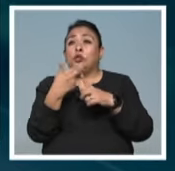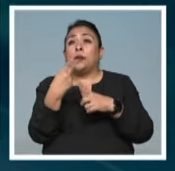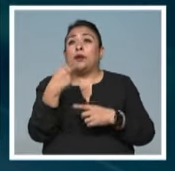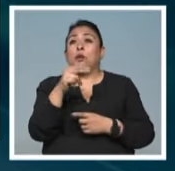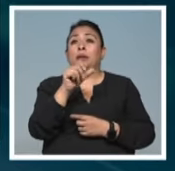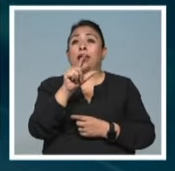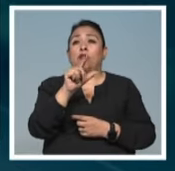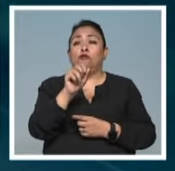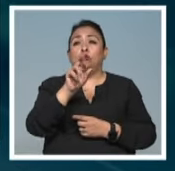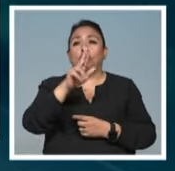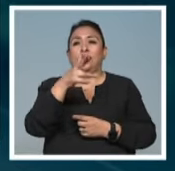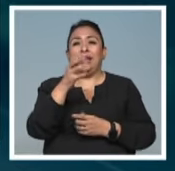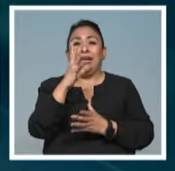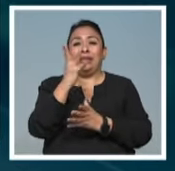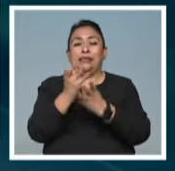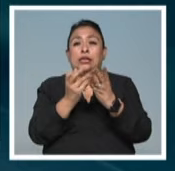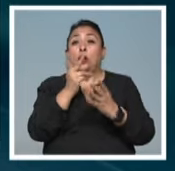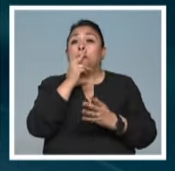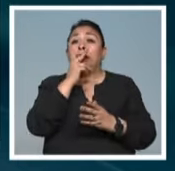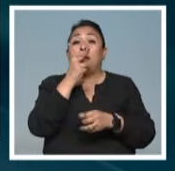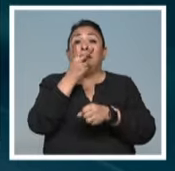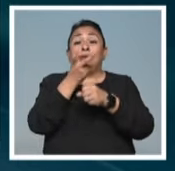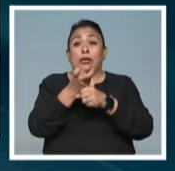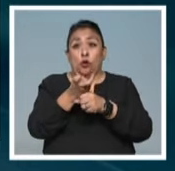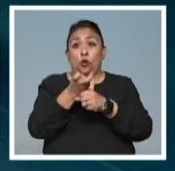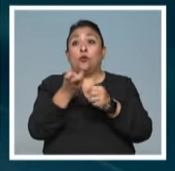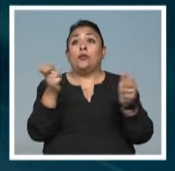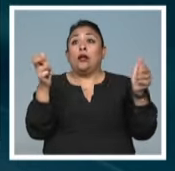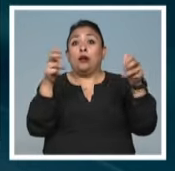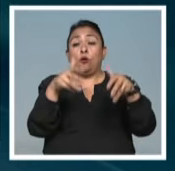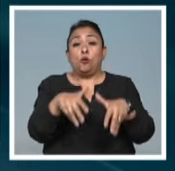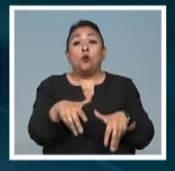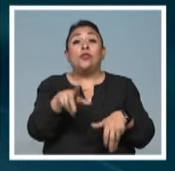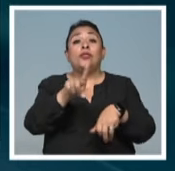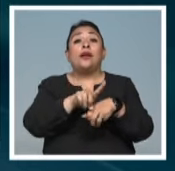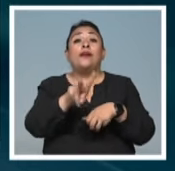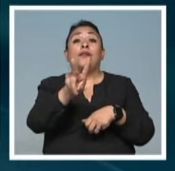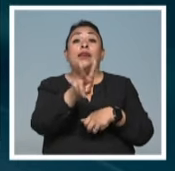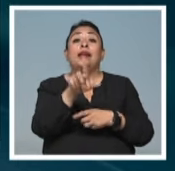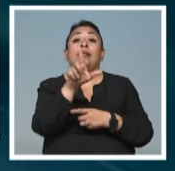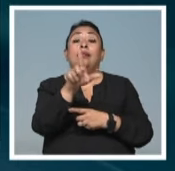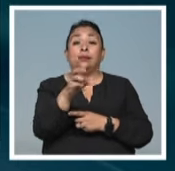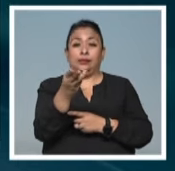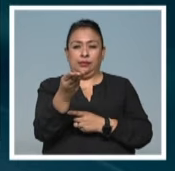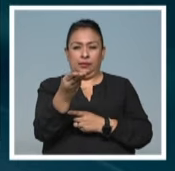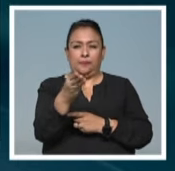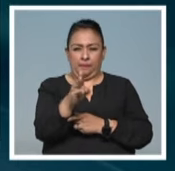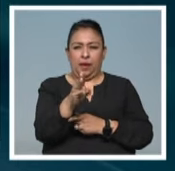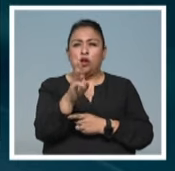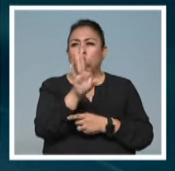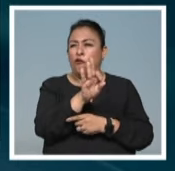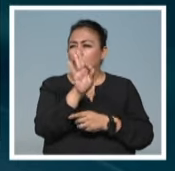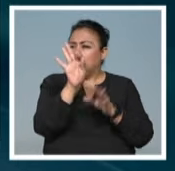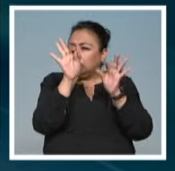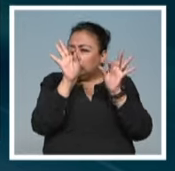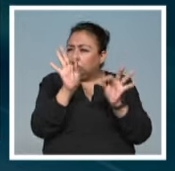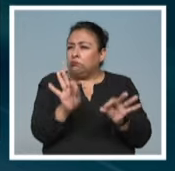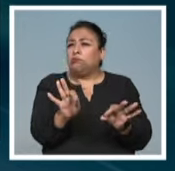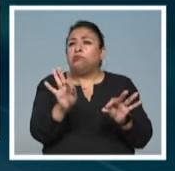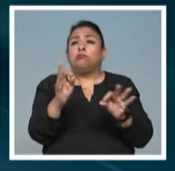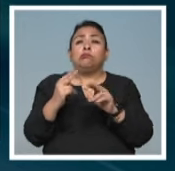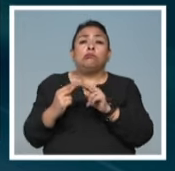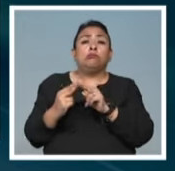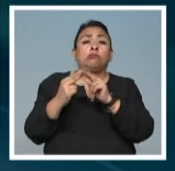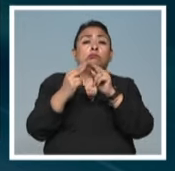el exilio y la palabra. La segunda sesión del encuentro tuvo lugar el viernes 17 de mayo, fecha exacta en que se